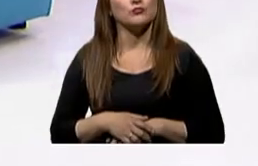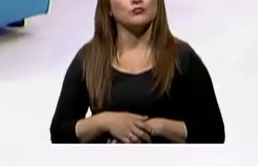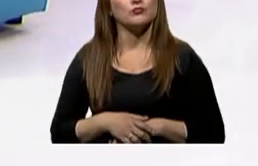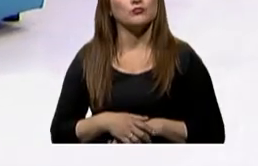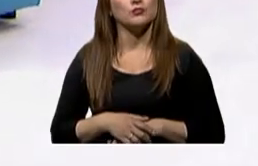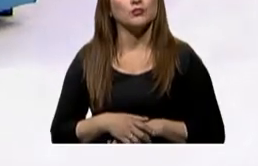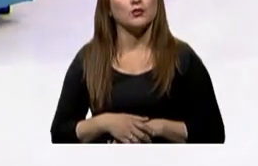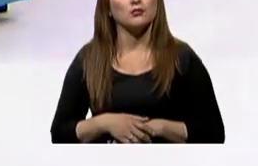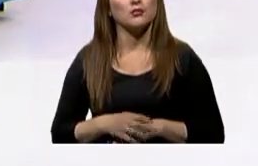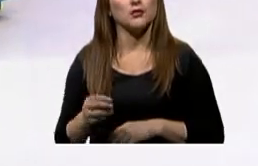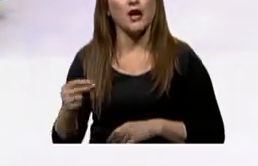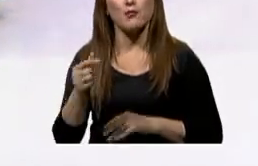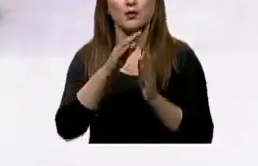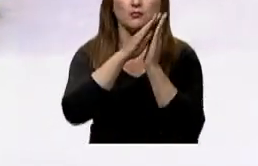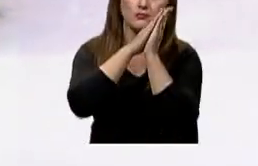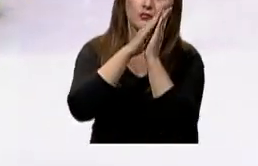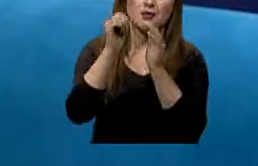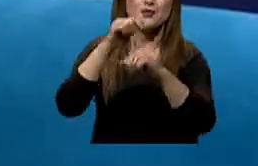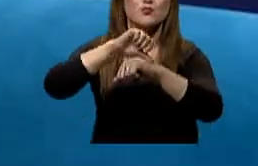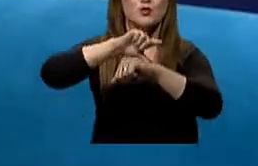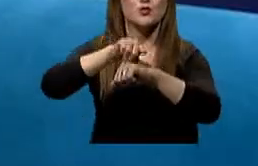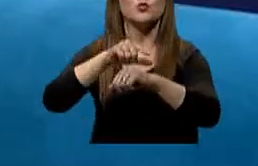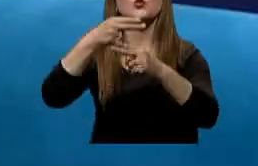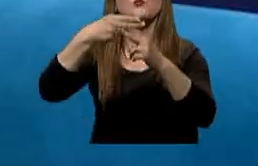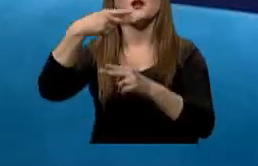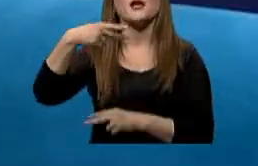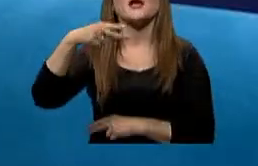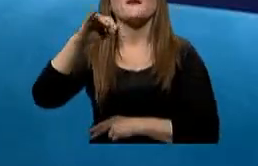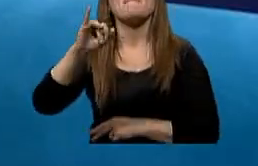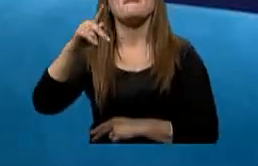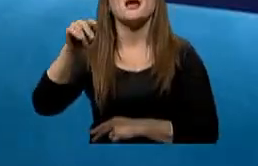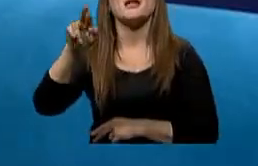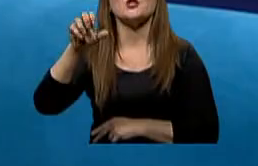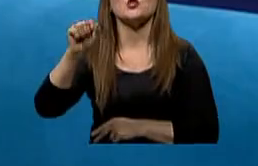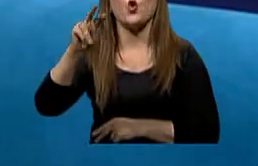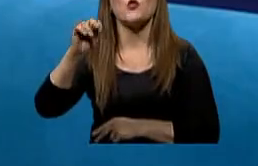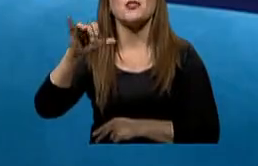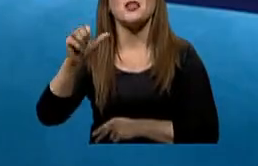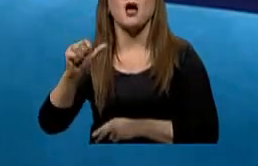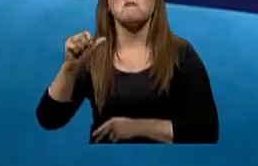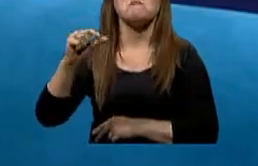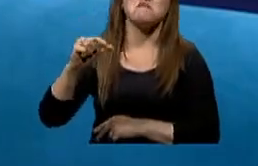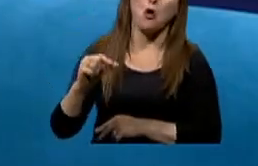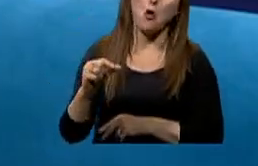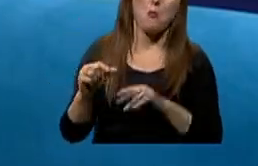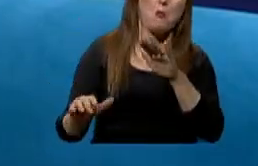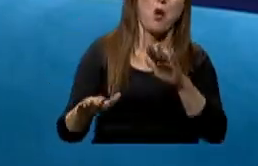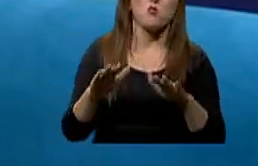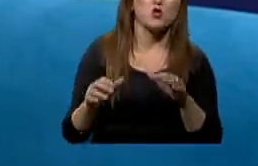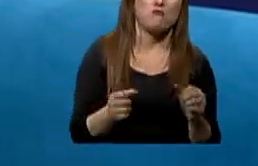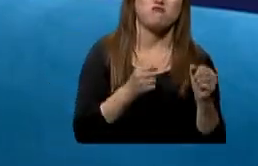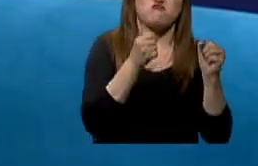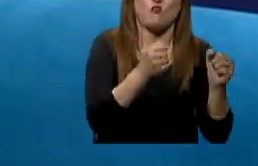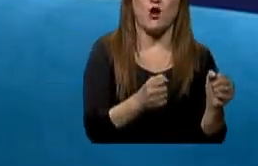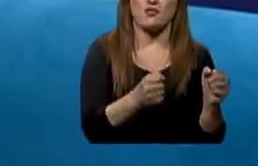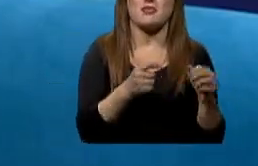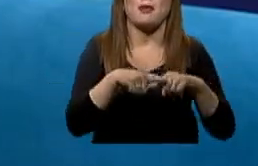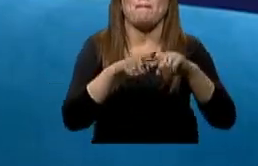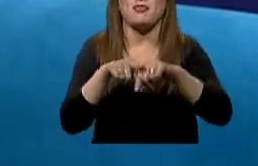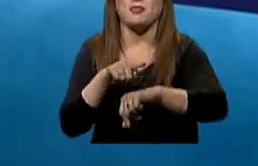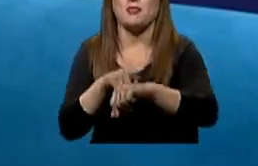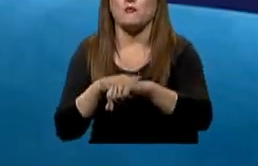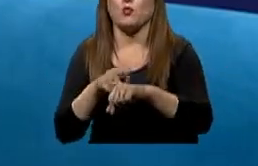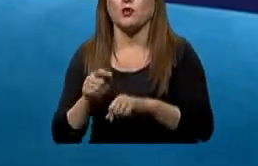10 minutos, ya hablamos de hipersomnia, leve, moderada o severa, dependiendo del tiempo que tarda en quedarse dormido.